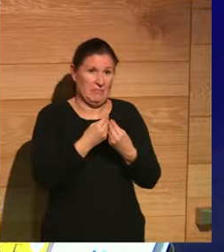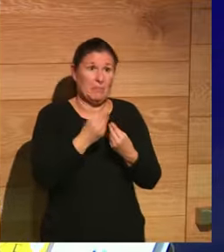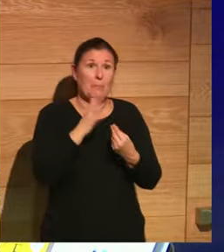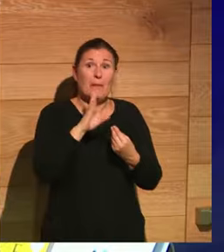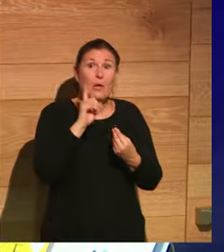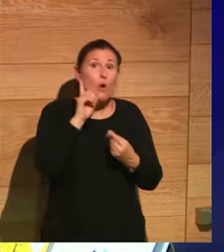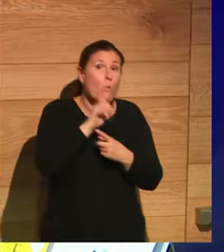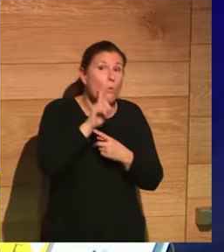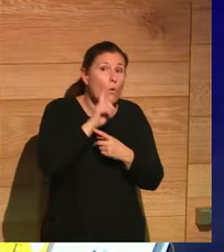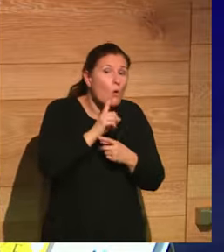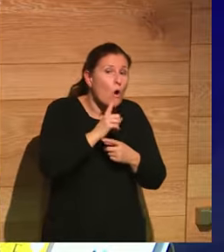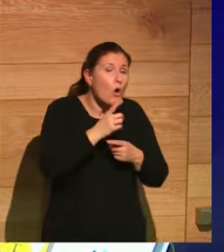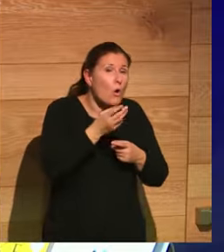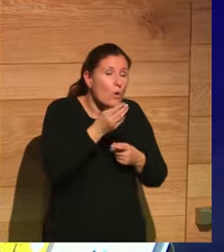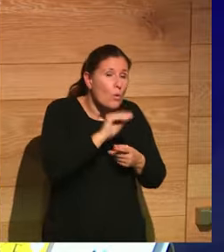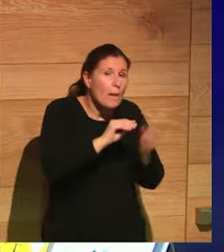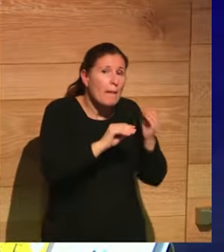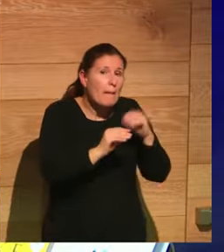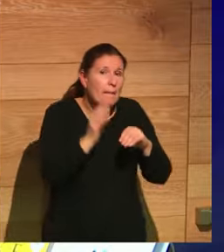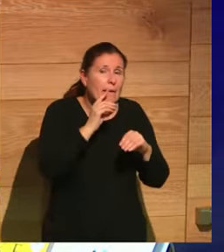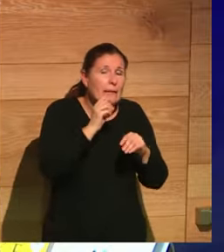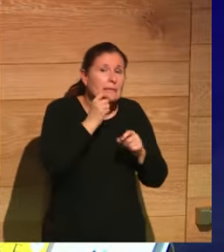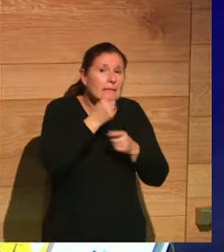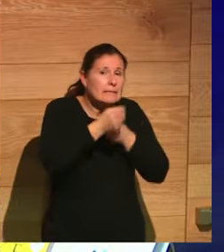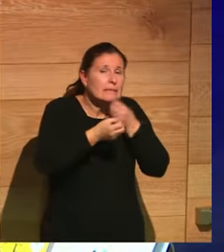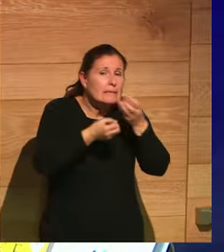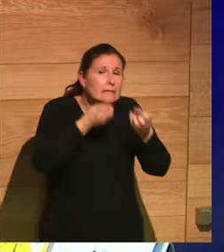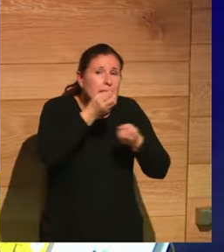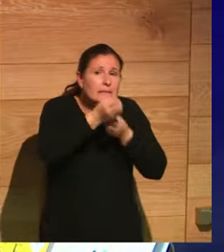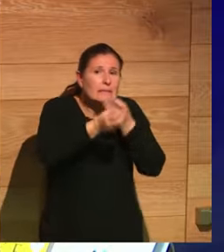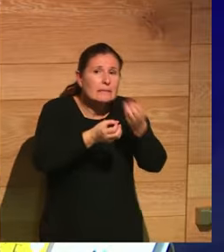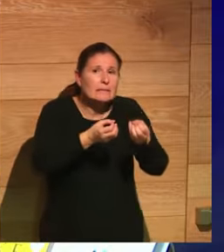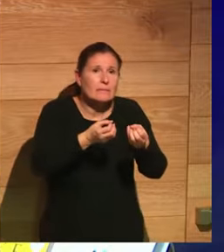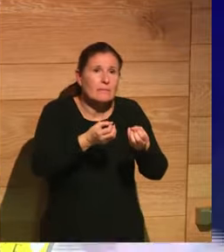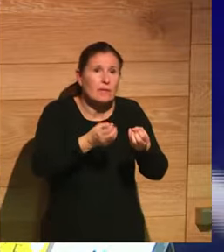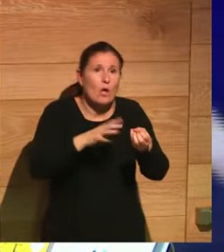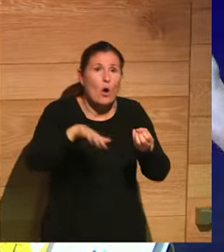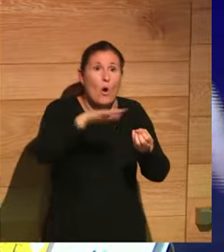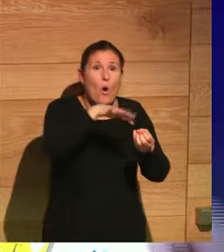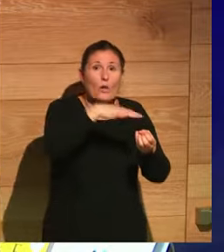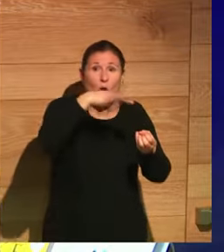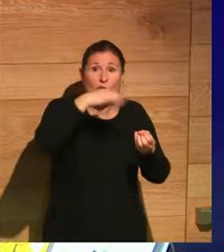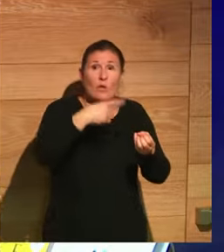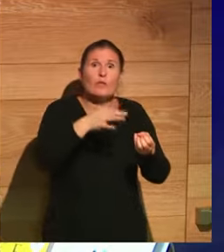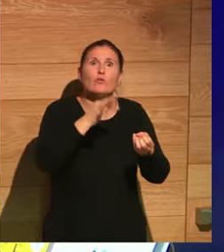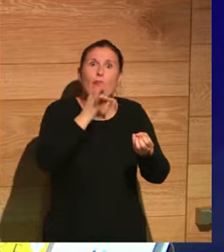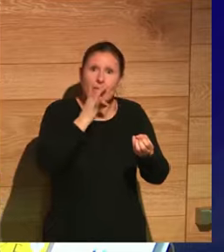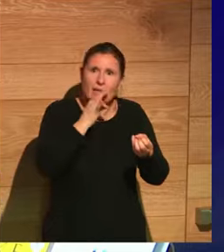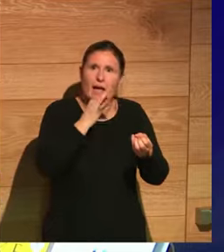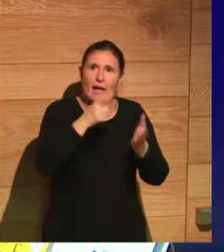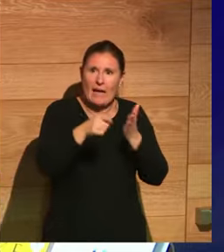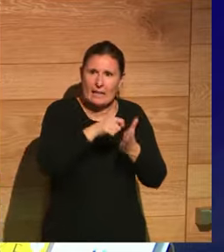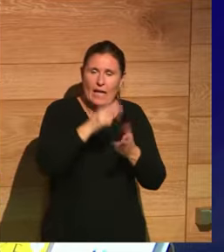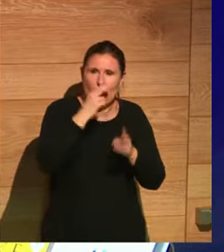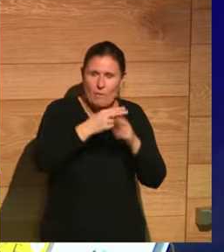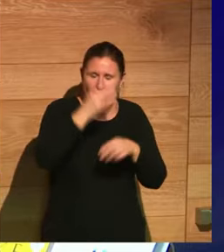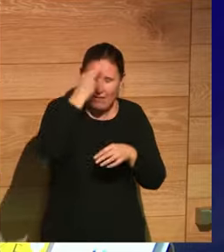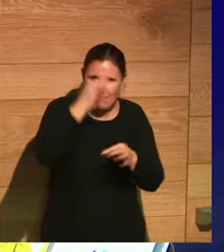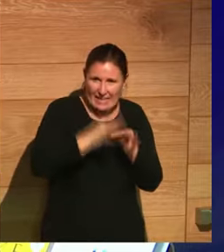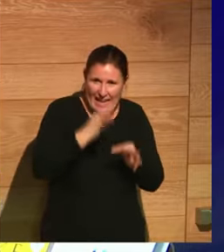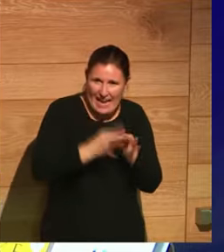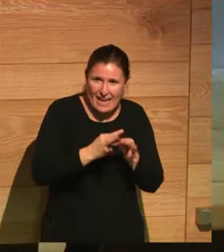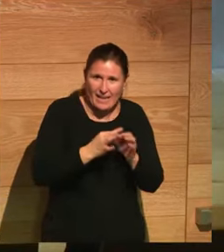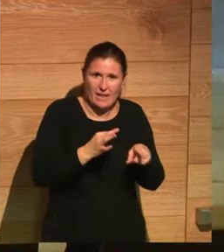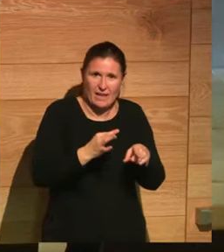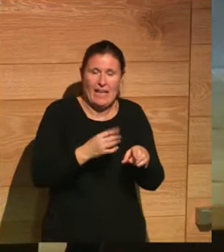donde es el único lugar del mundo en el que este bulo todavía existe en España claro lógicamente en España en otros países